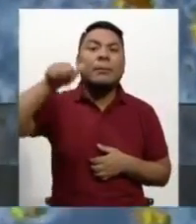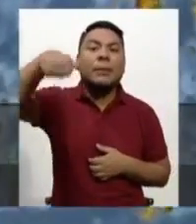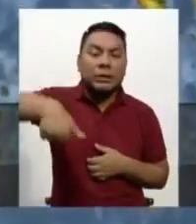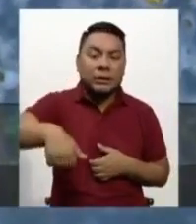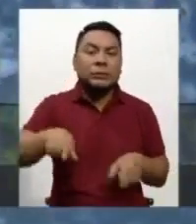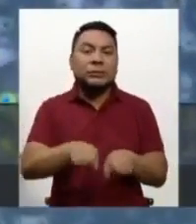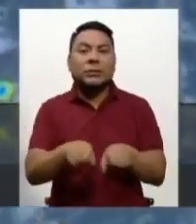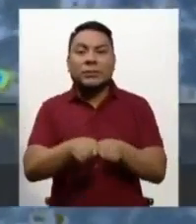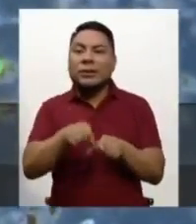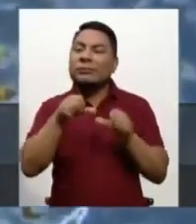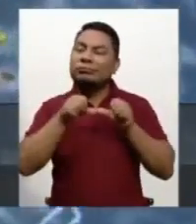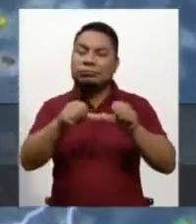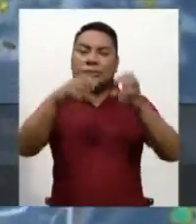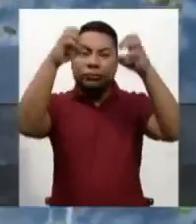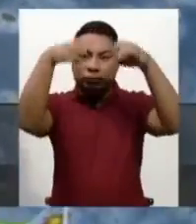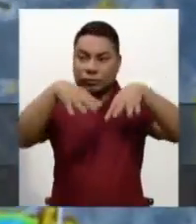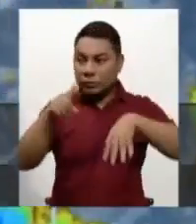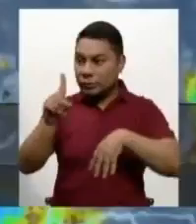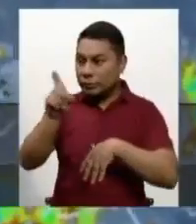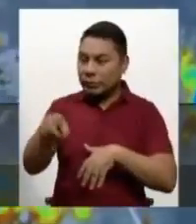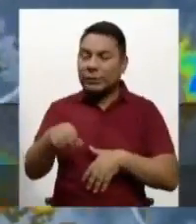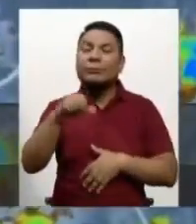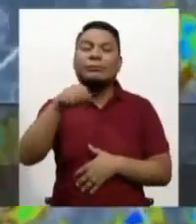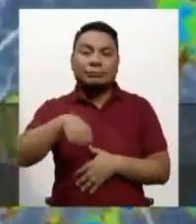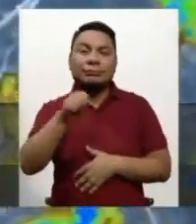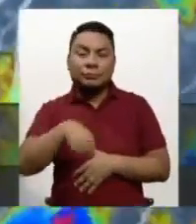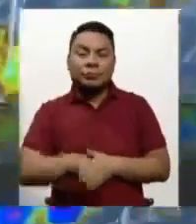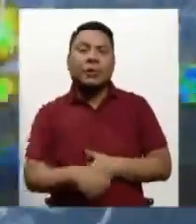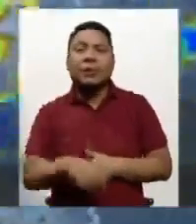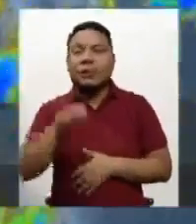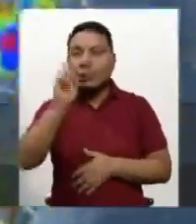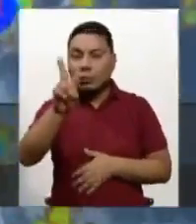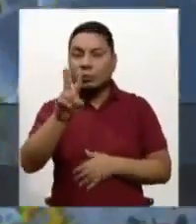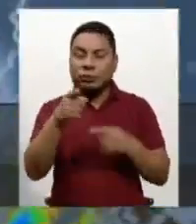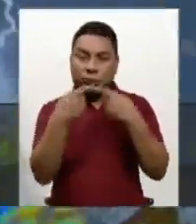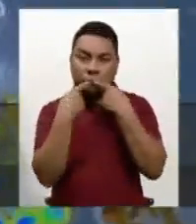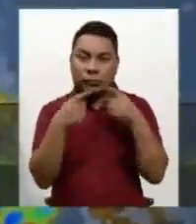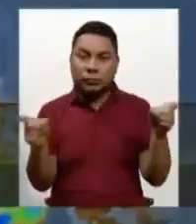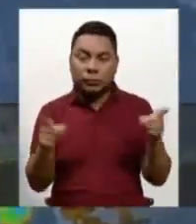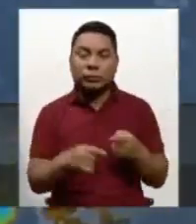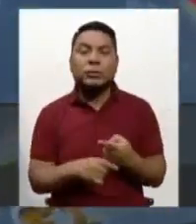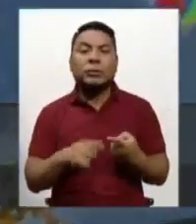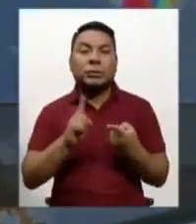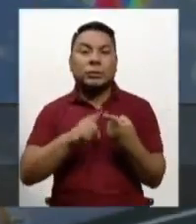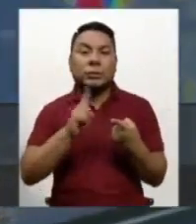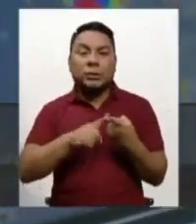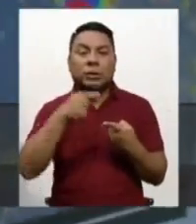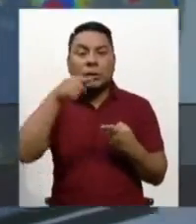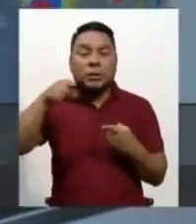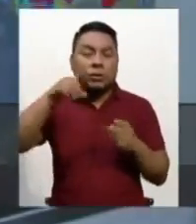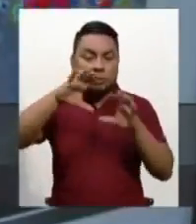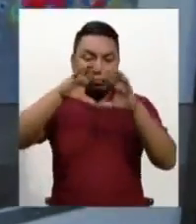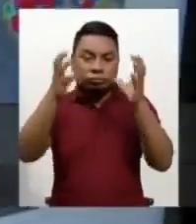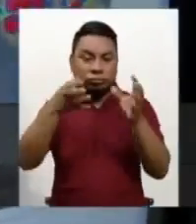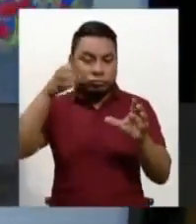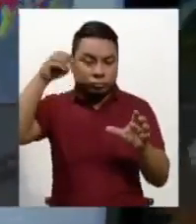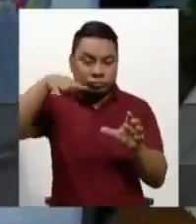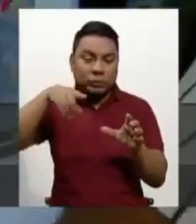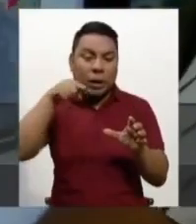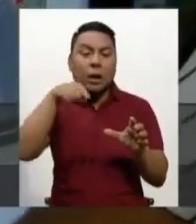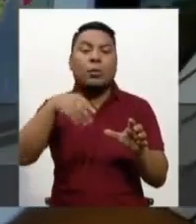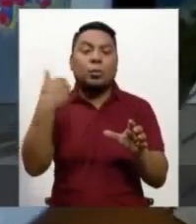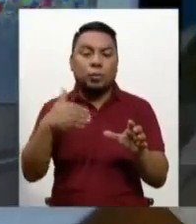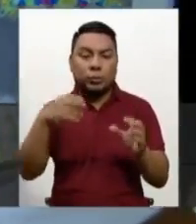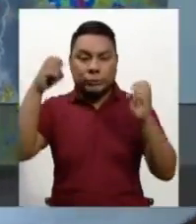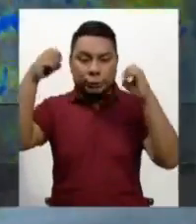las intensas lluvias. Así es, tenemos dos anuncios vigentes de lo que es avisos meteorológicos, en la cual